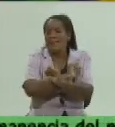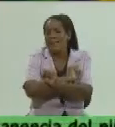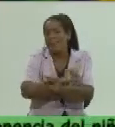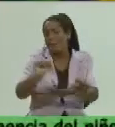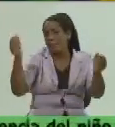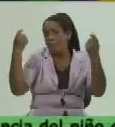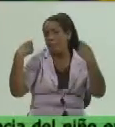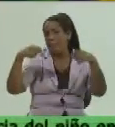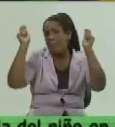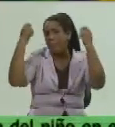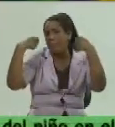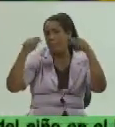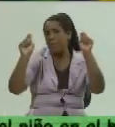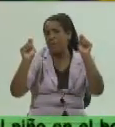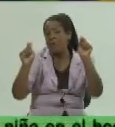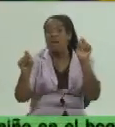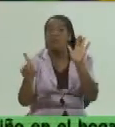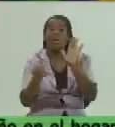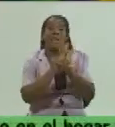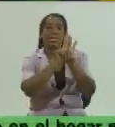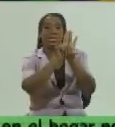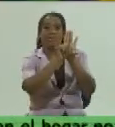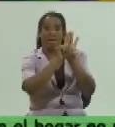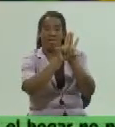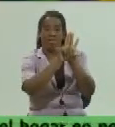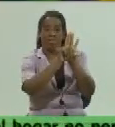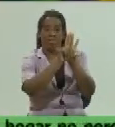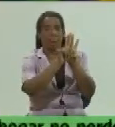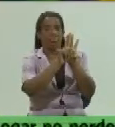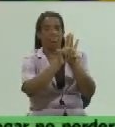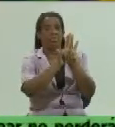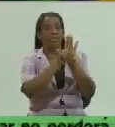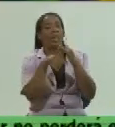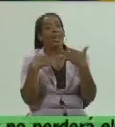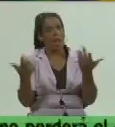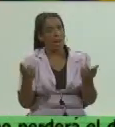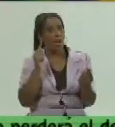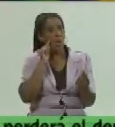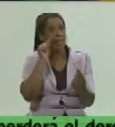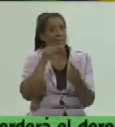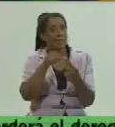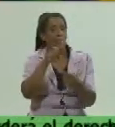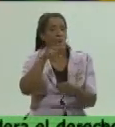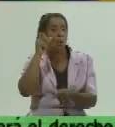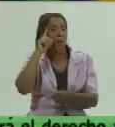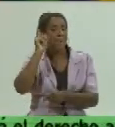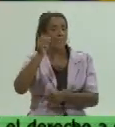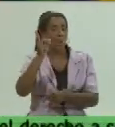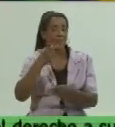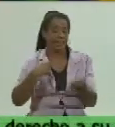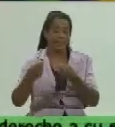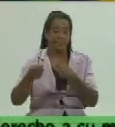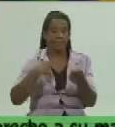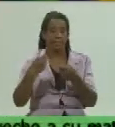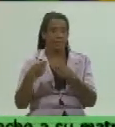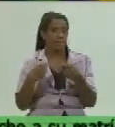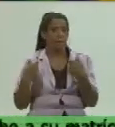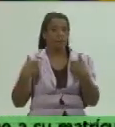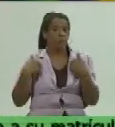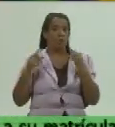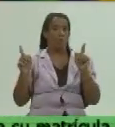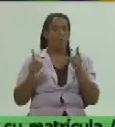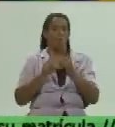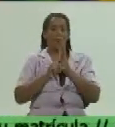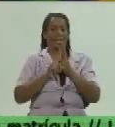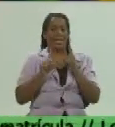fuentes lícitas es precisamente lo que persigue la nueva política de comercialización no me voy a extender aquí